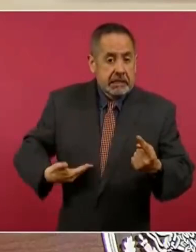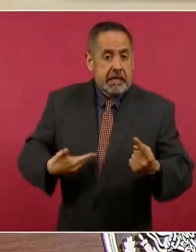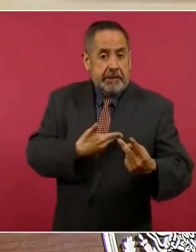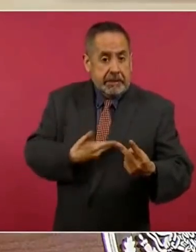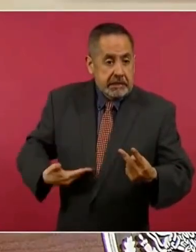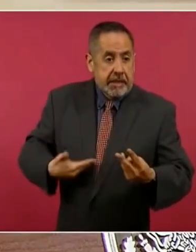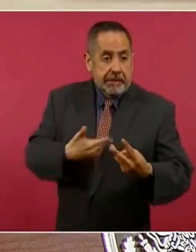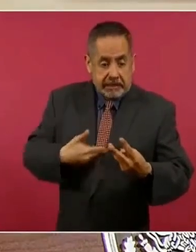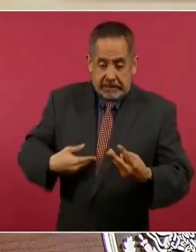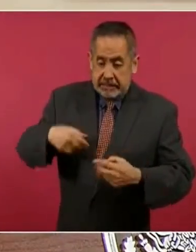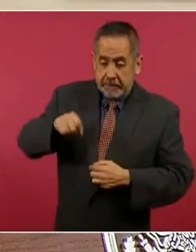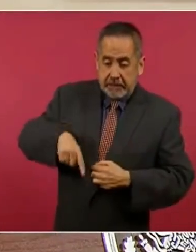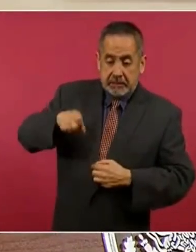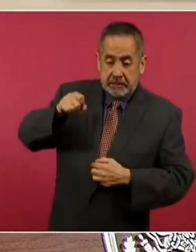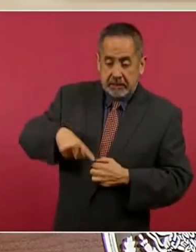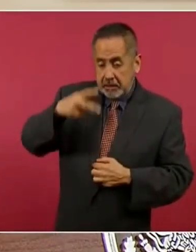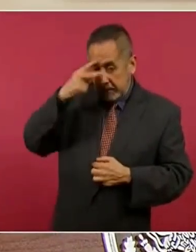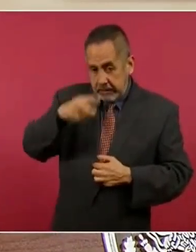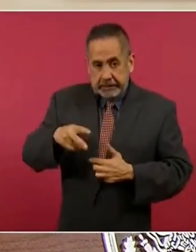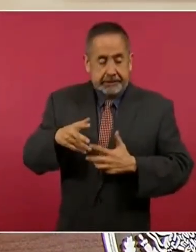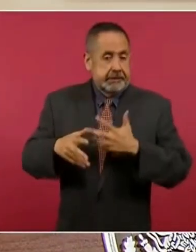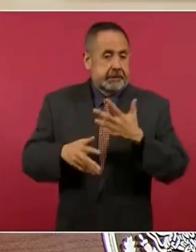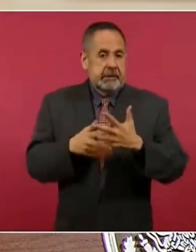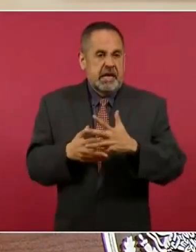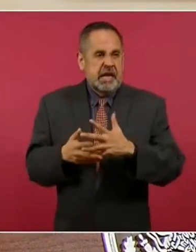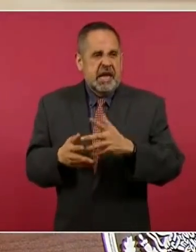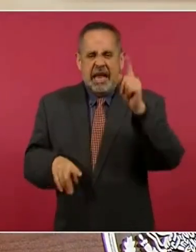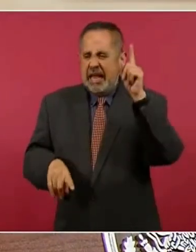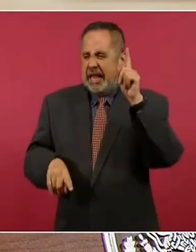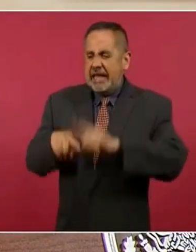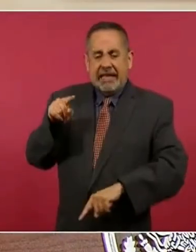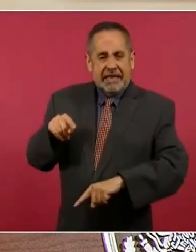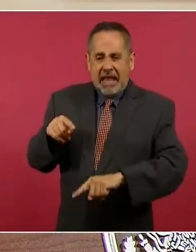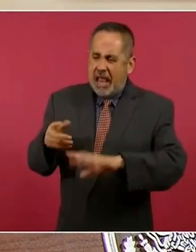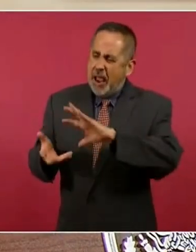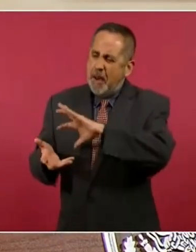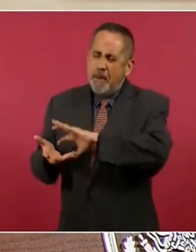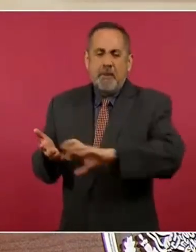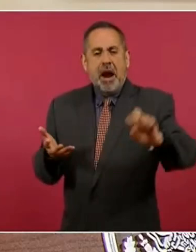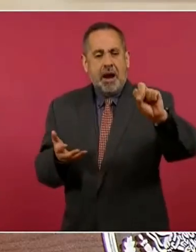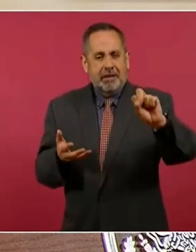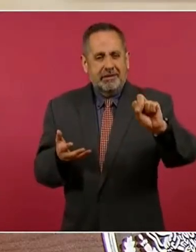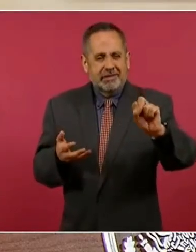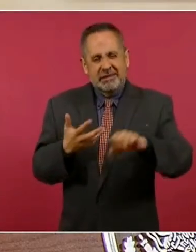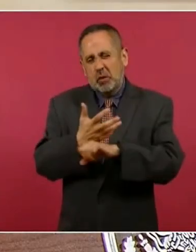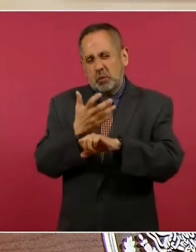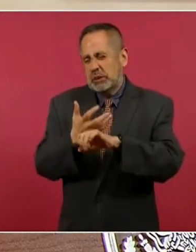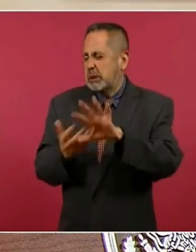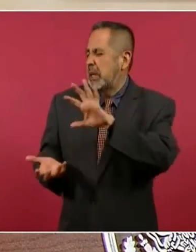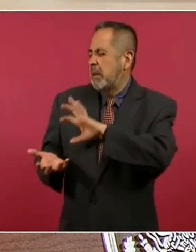y luego este desastre nacional